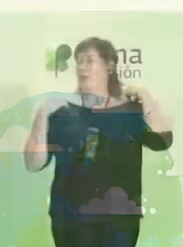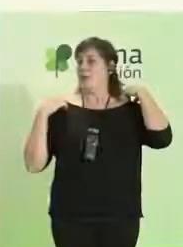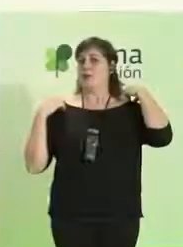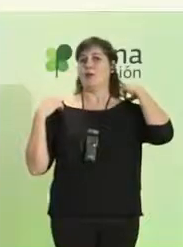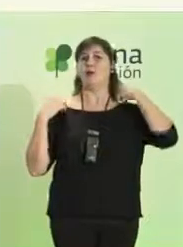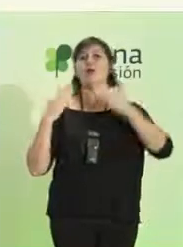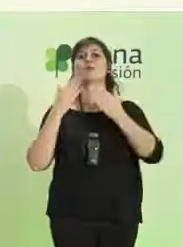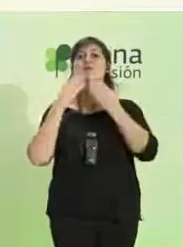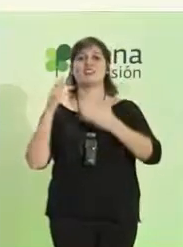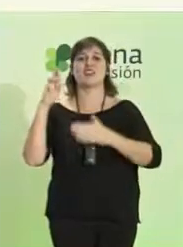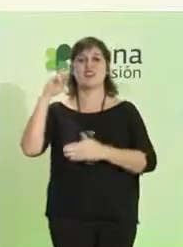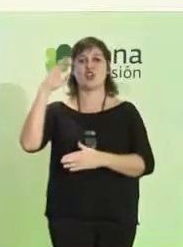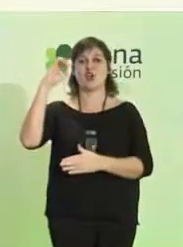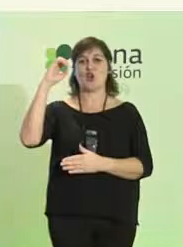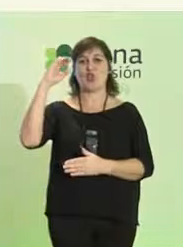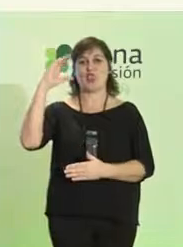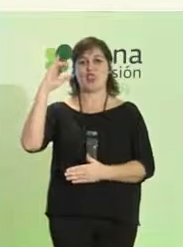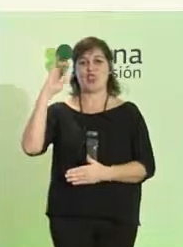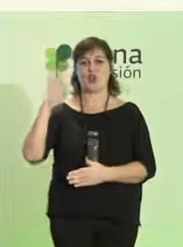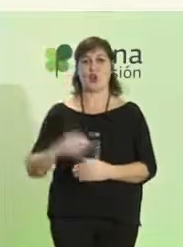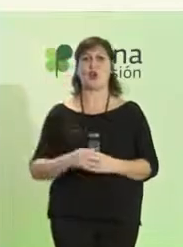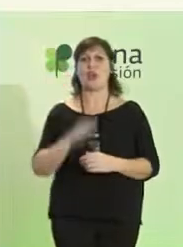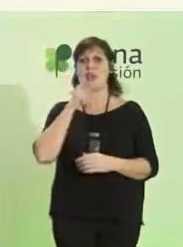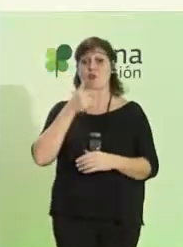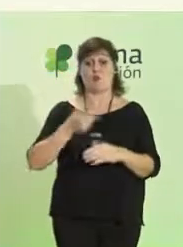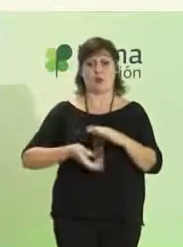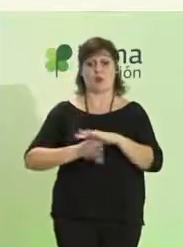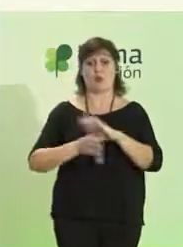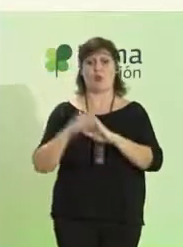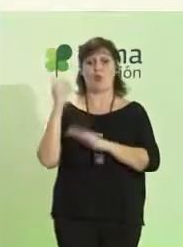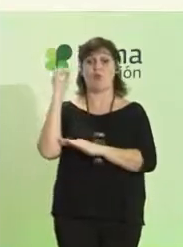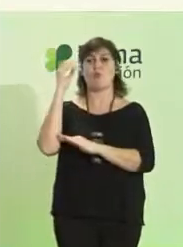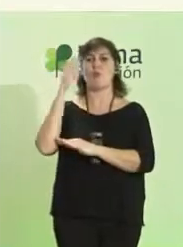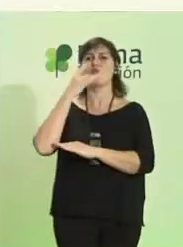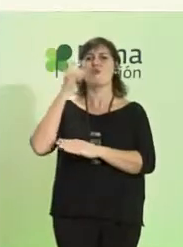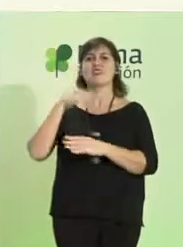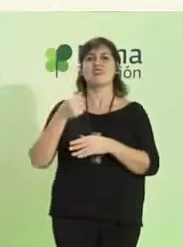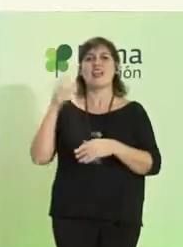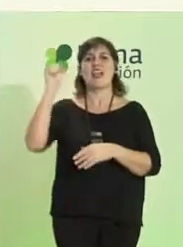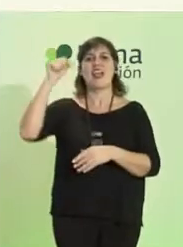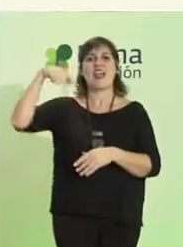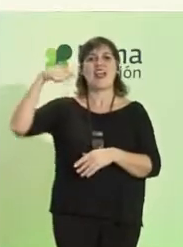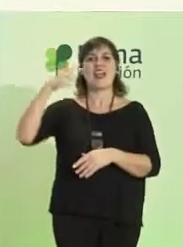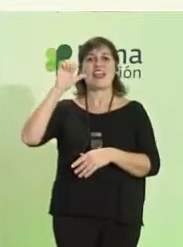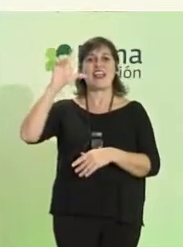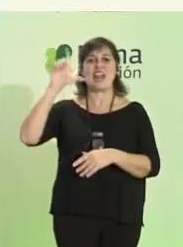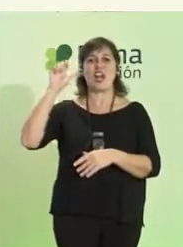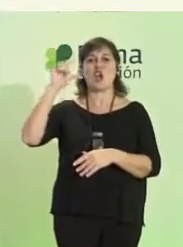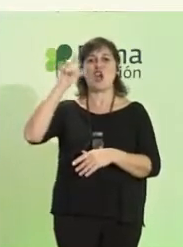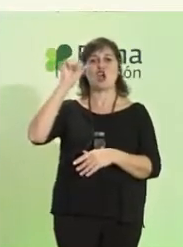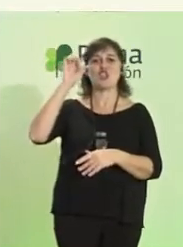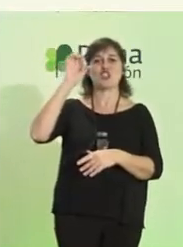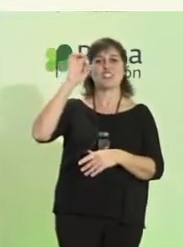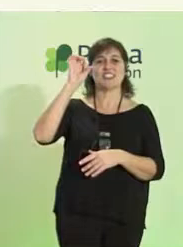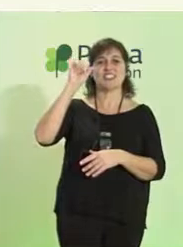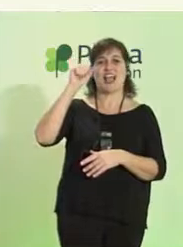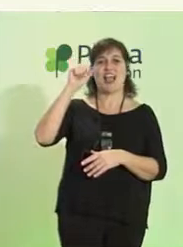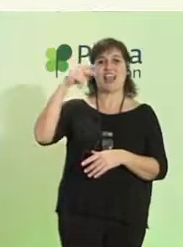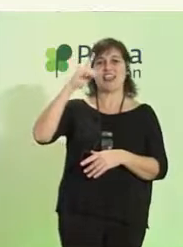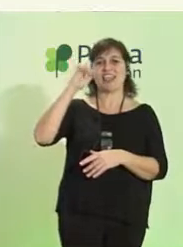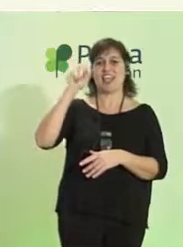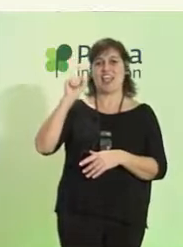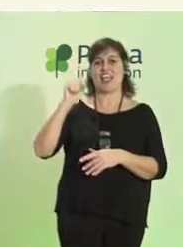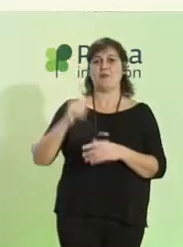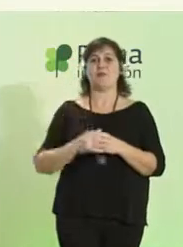Muchas gracias, Rocío. A continuación, tenemos la intervención de Ángel Lozada Torres Quevedo, embajador en misión